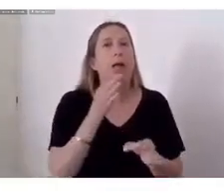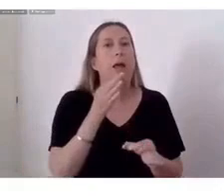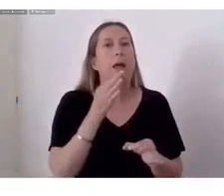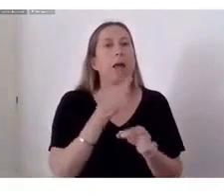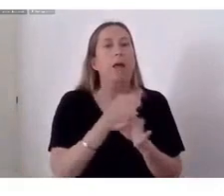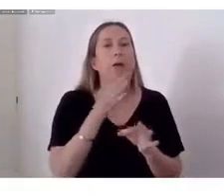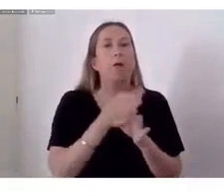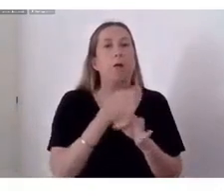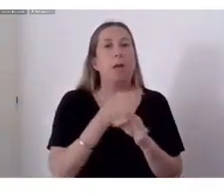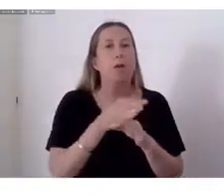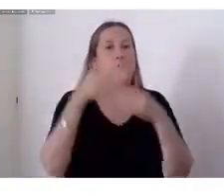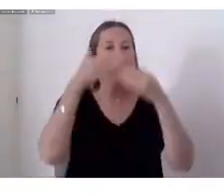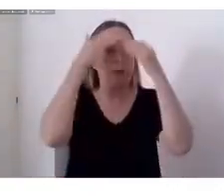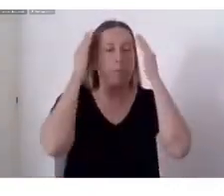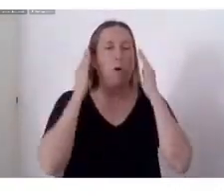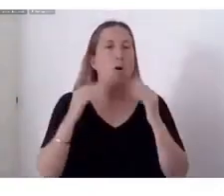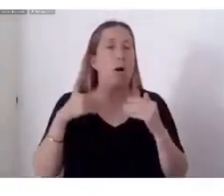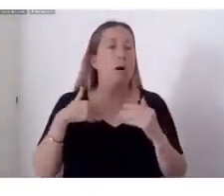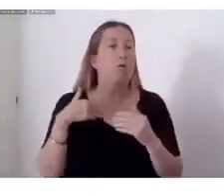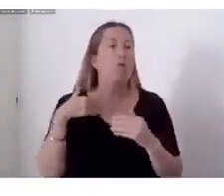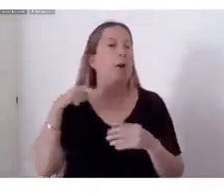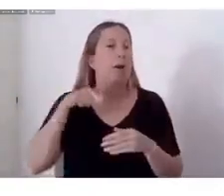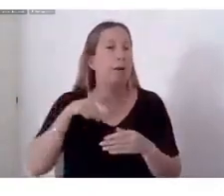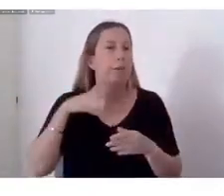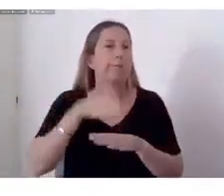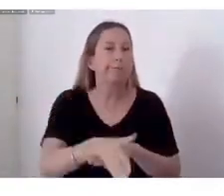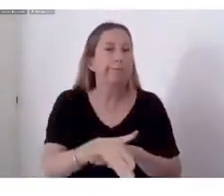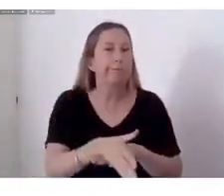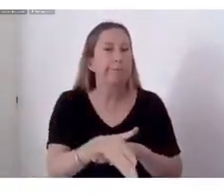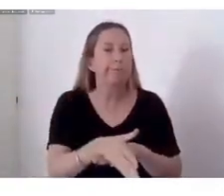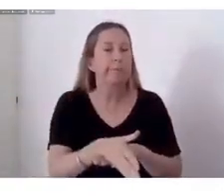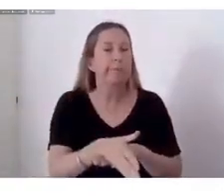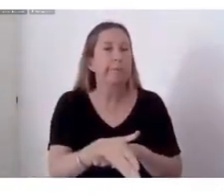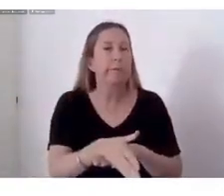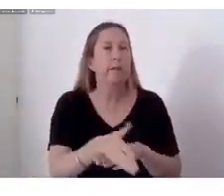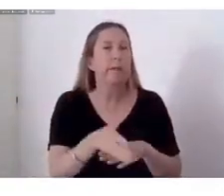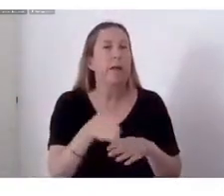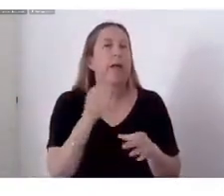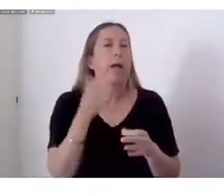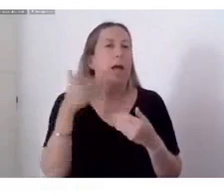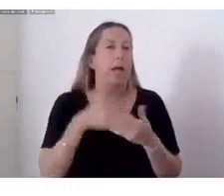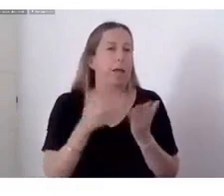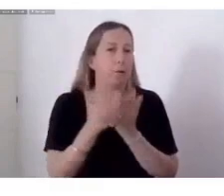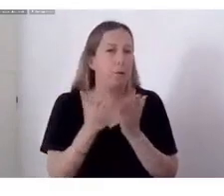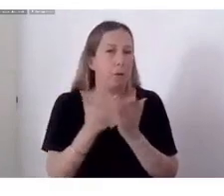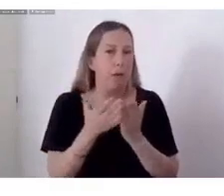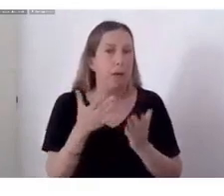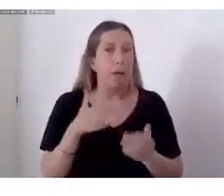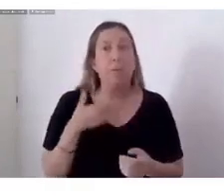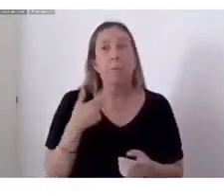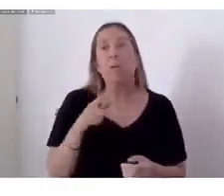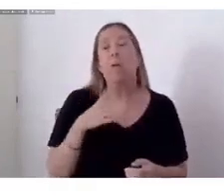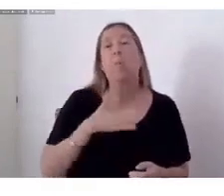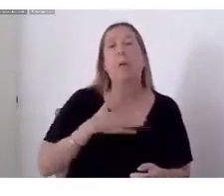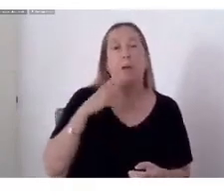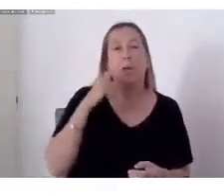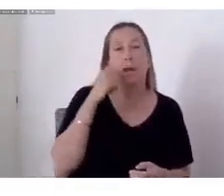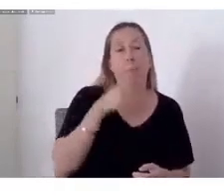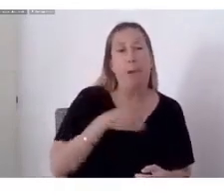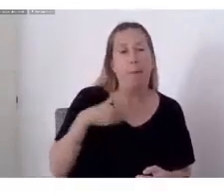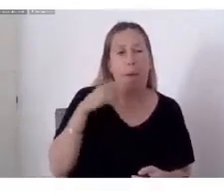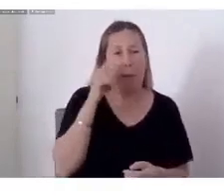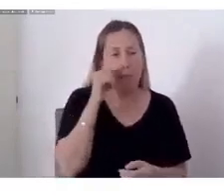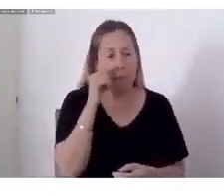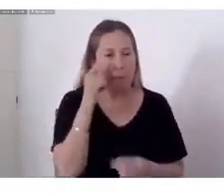Y aunque mis viejos no tenían mucha guita Con